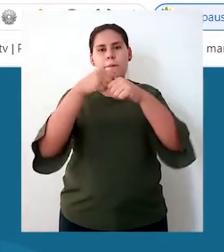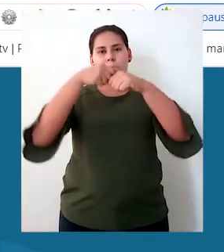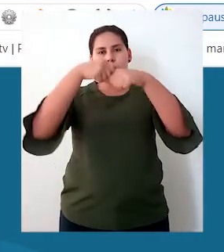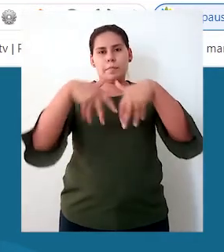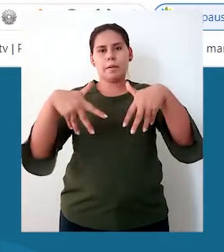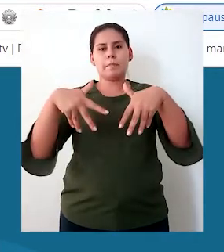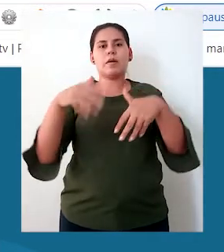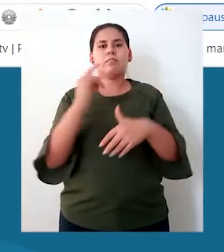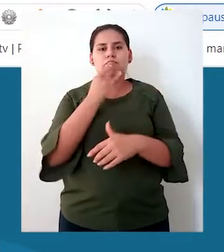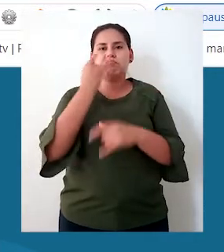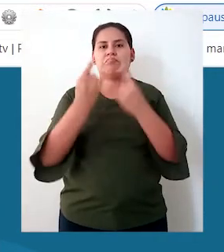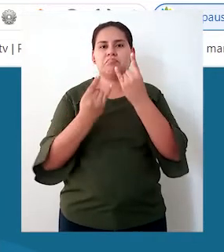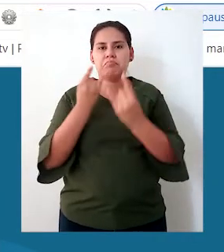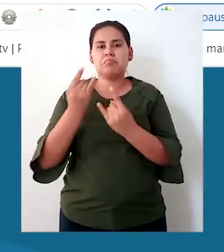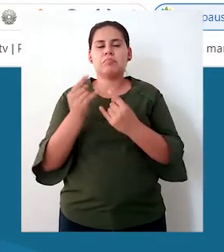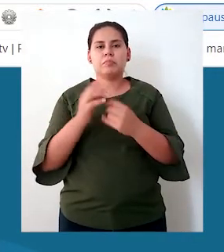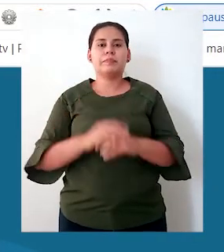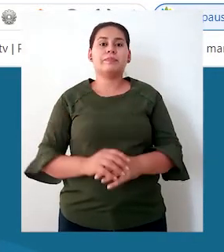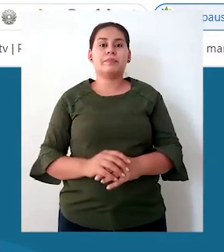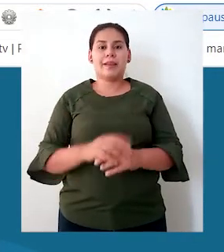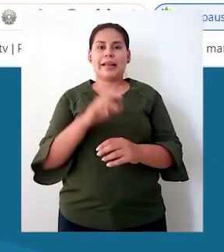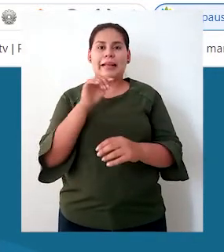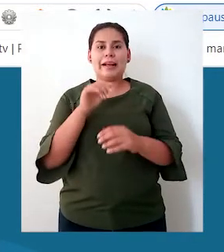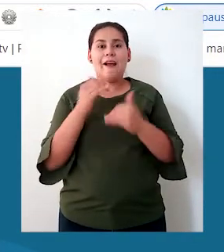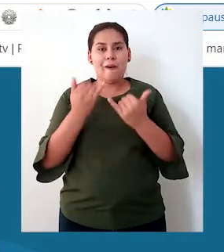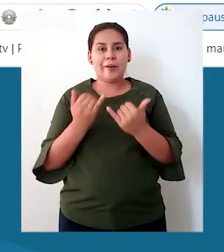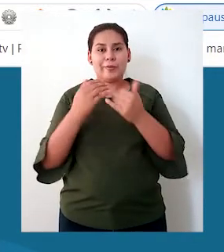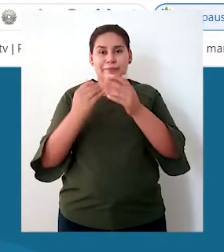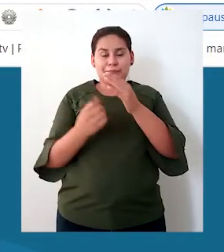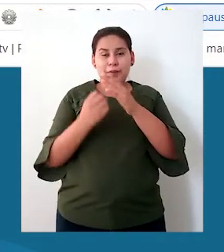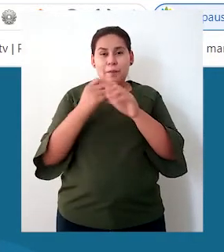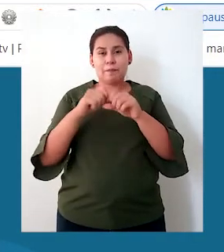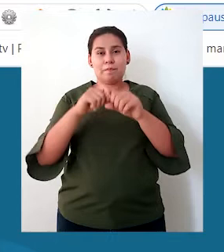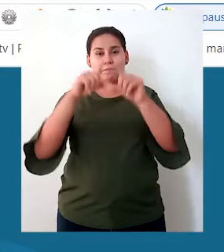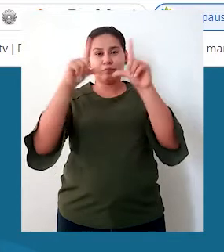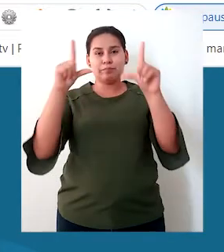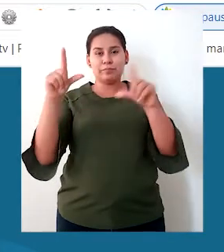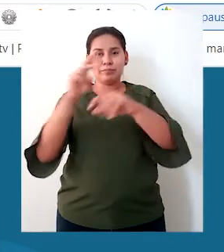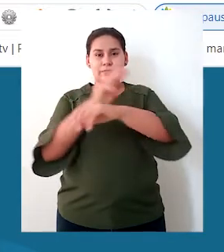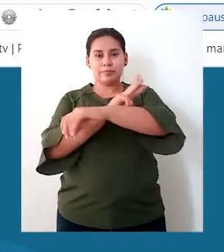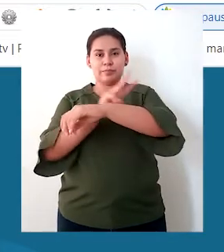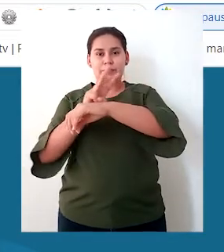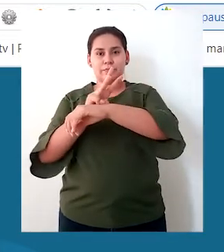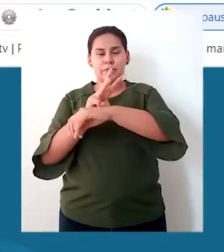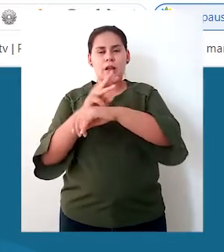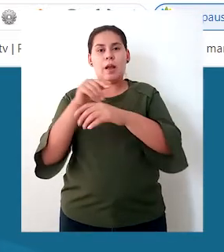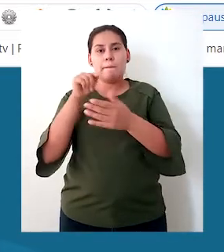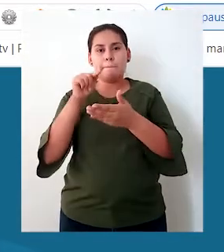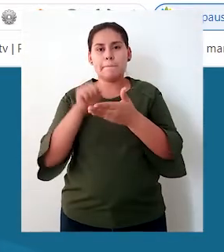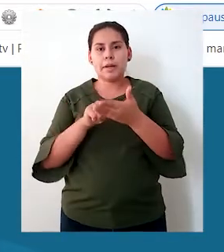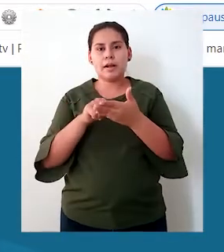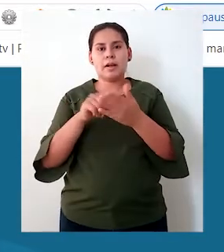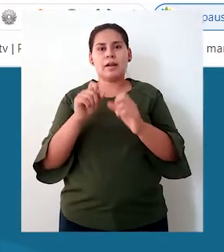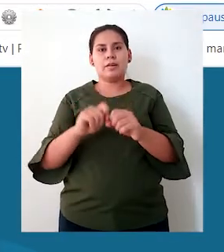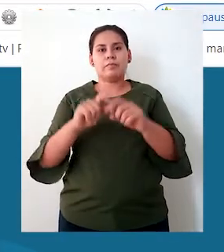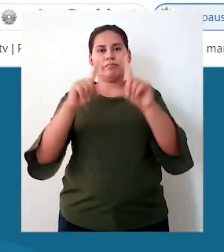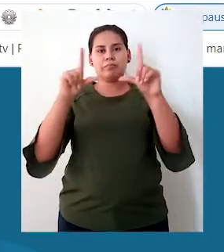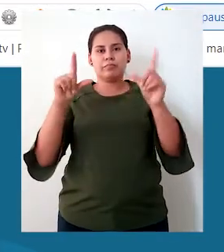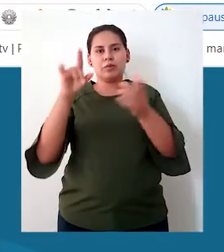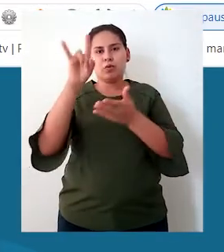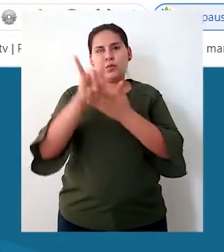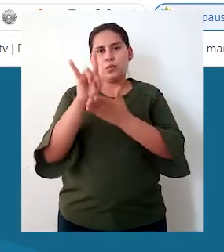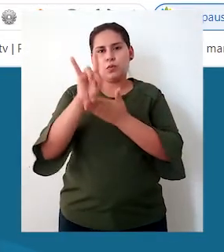que es bastante interactivo. Al acceder a la página web de BossViewer, vamos a hacer clic en el botón de Download.